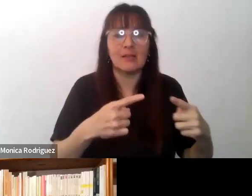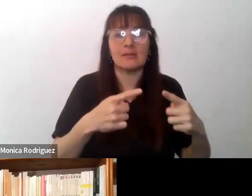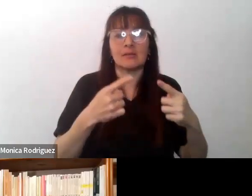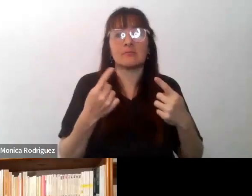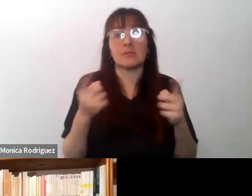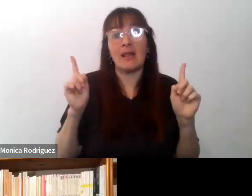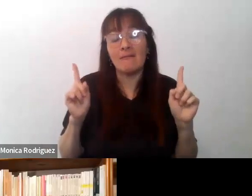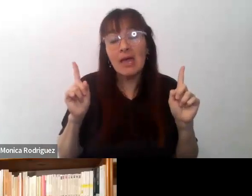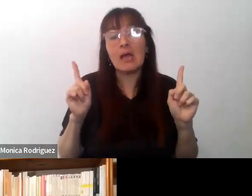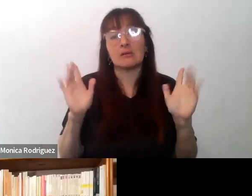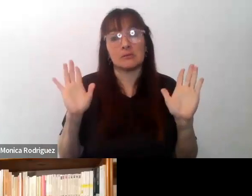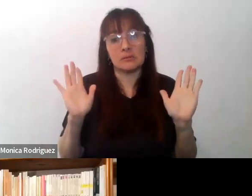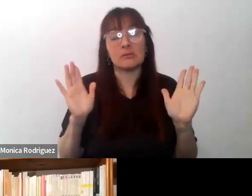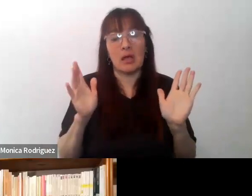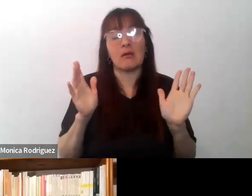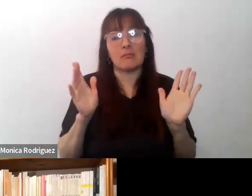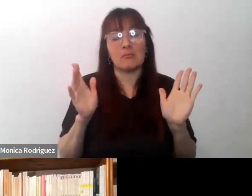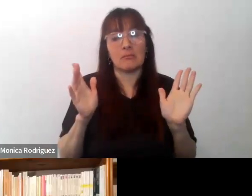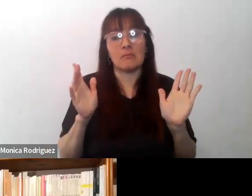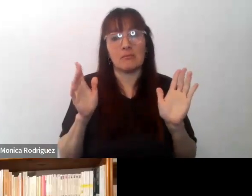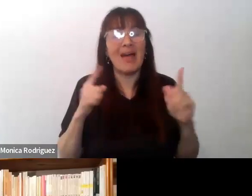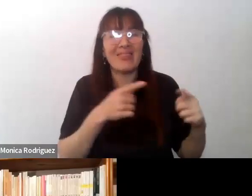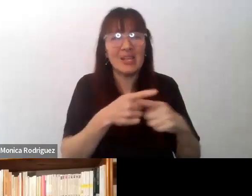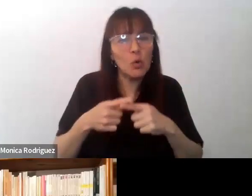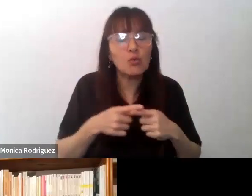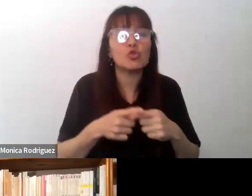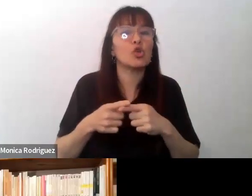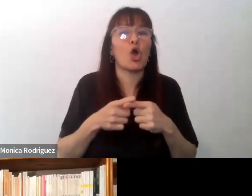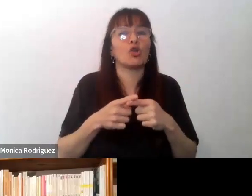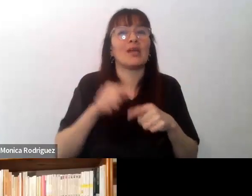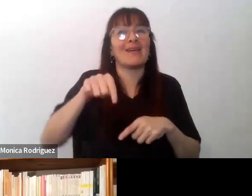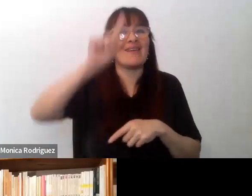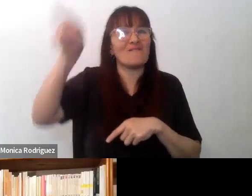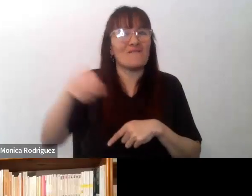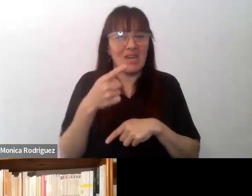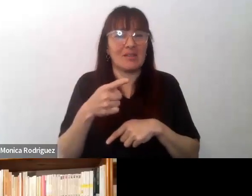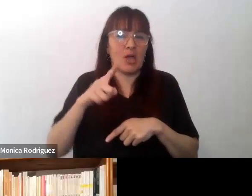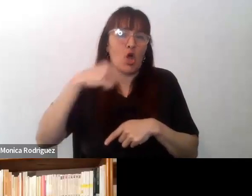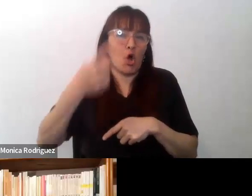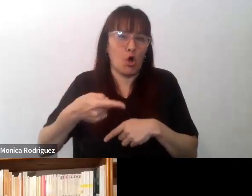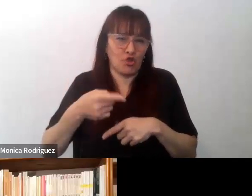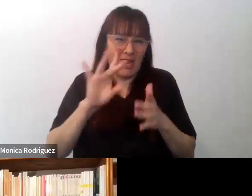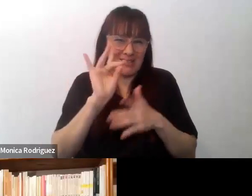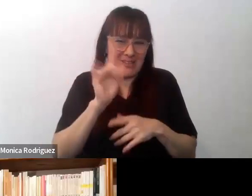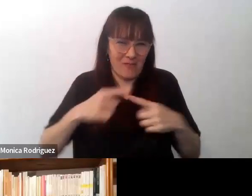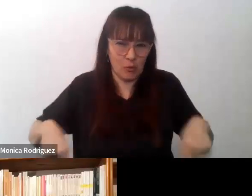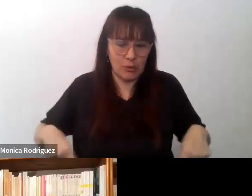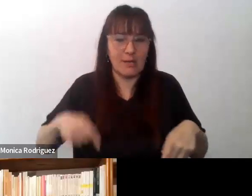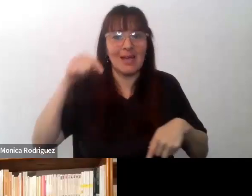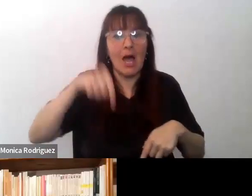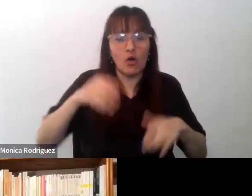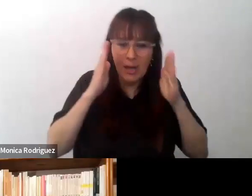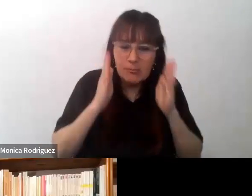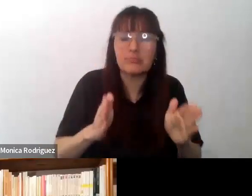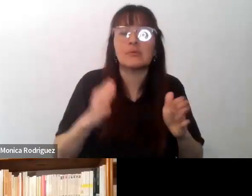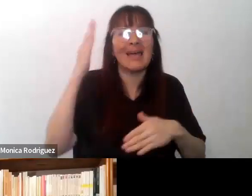quizá en la discusión aparecerán otras. Me voy a limitar en este momento a lo intercultural crítico y